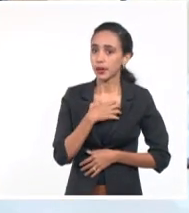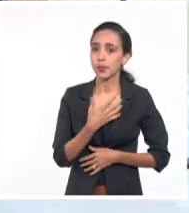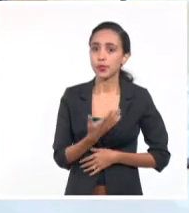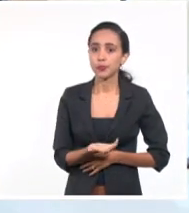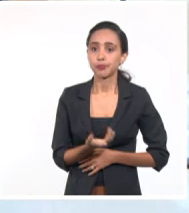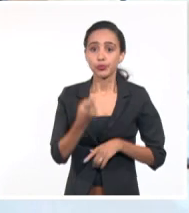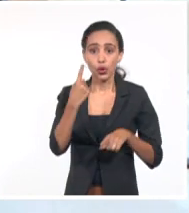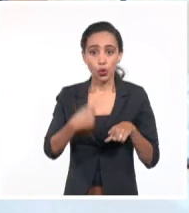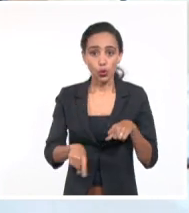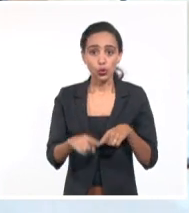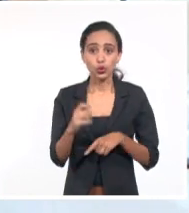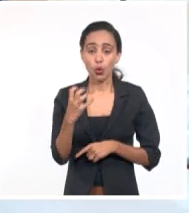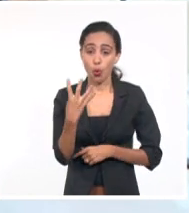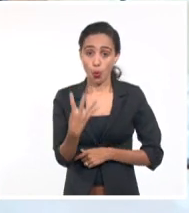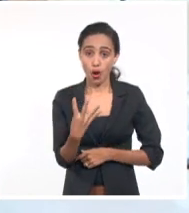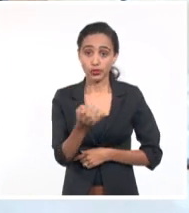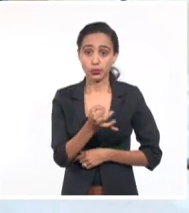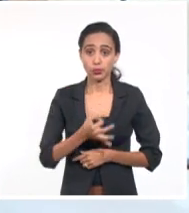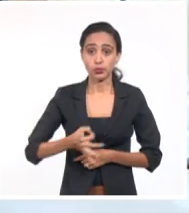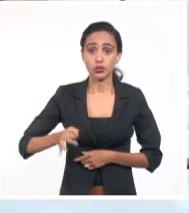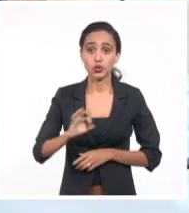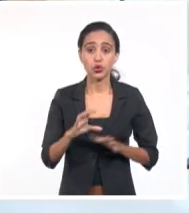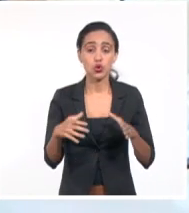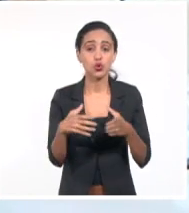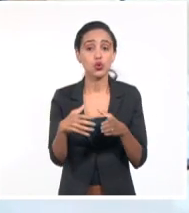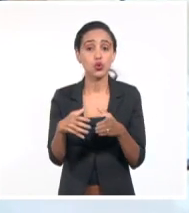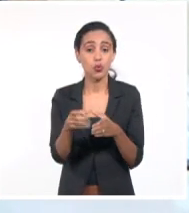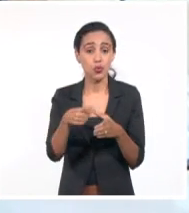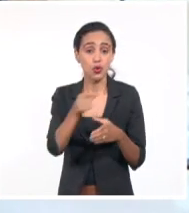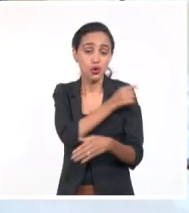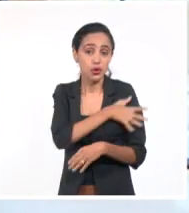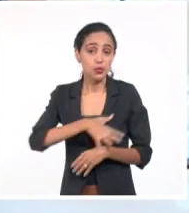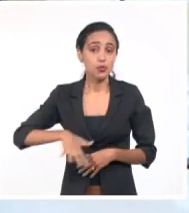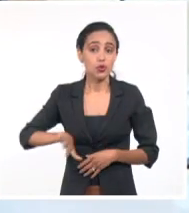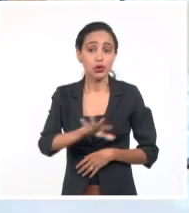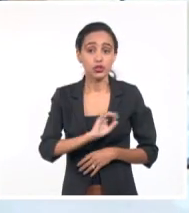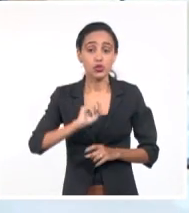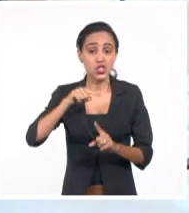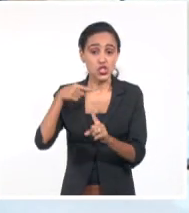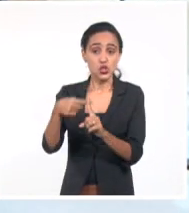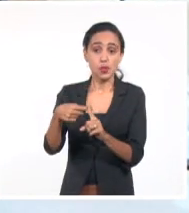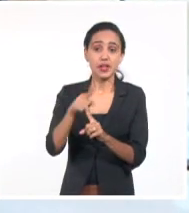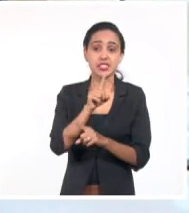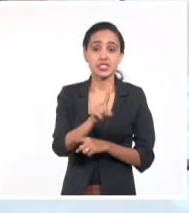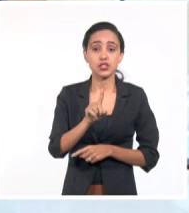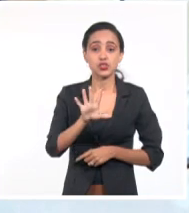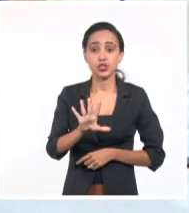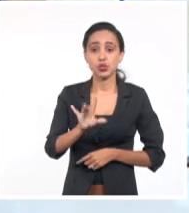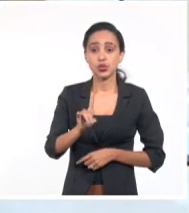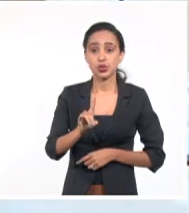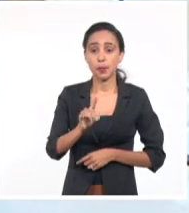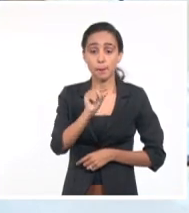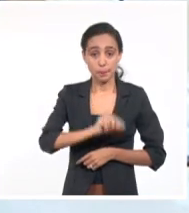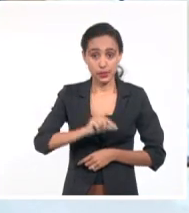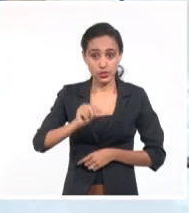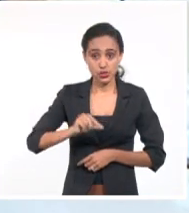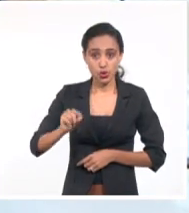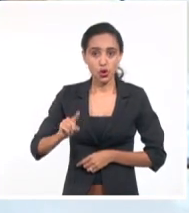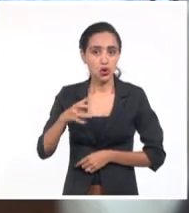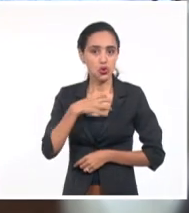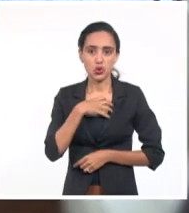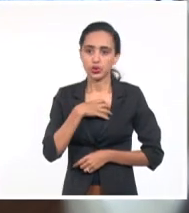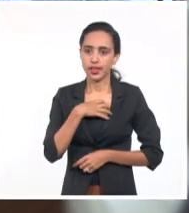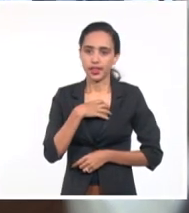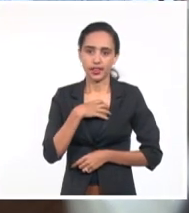otros cuatro municipios grupos de población que suman 151 clientes que no tienen